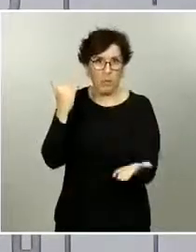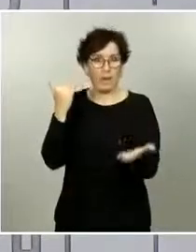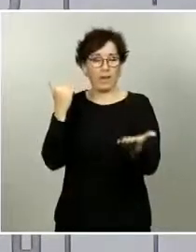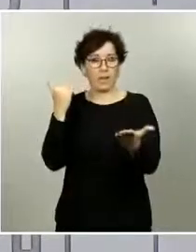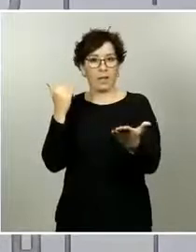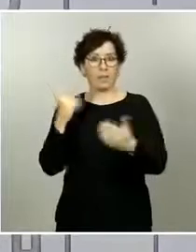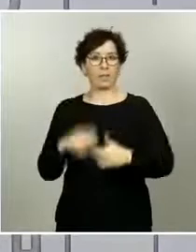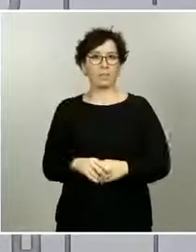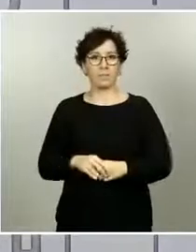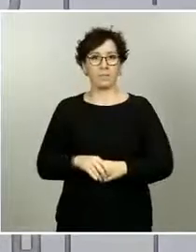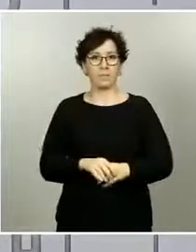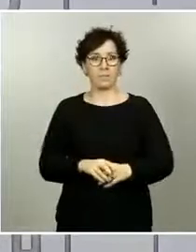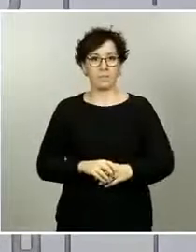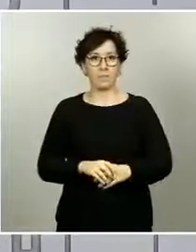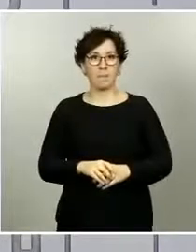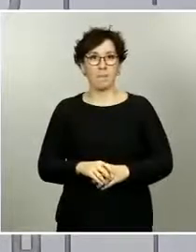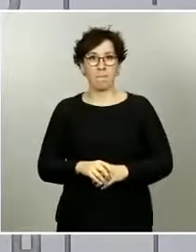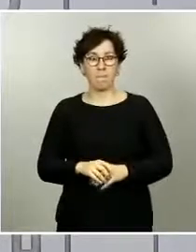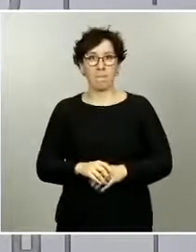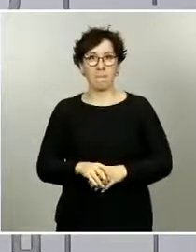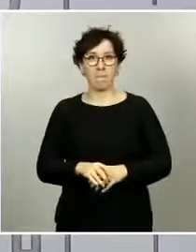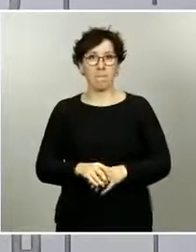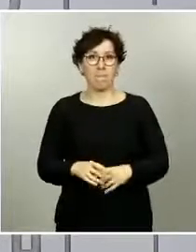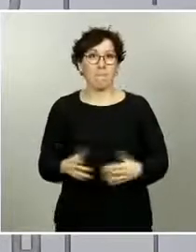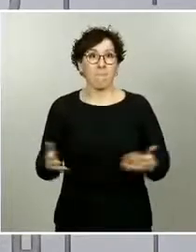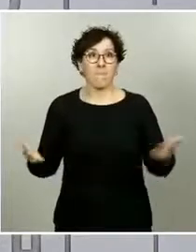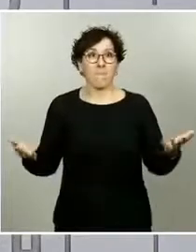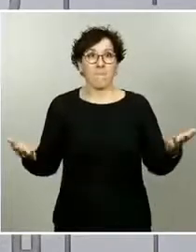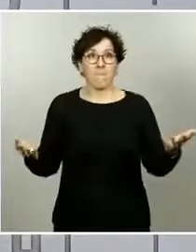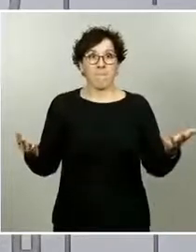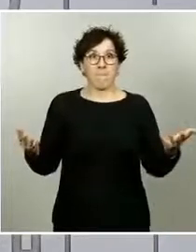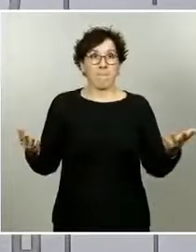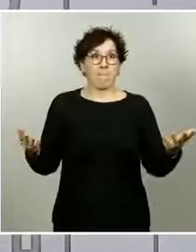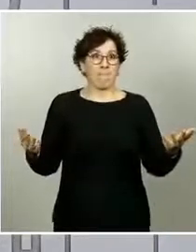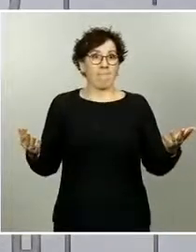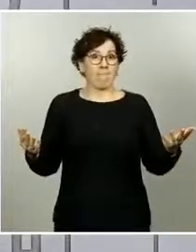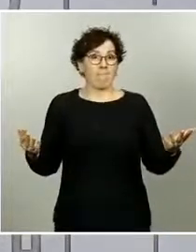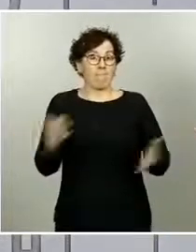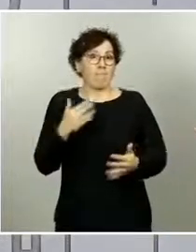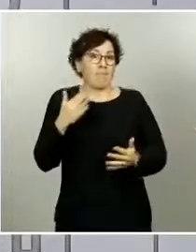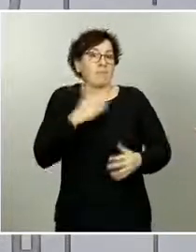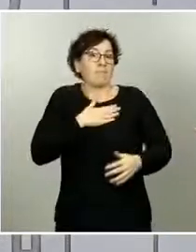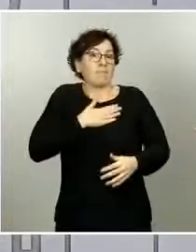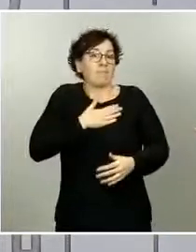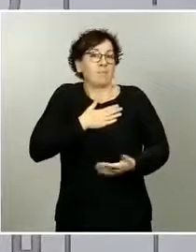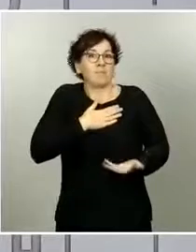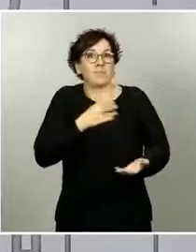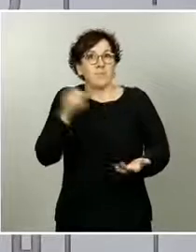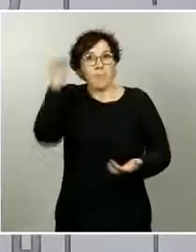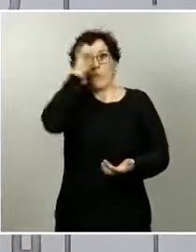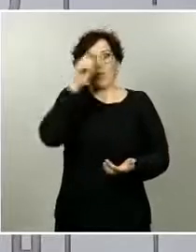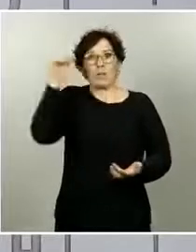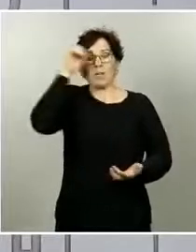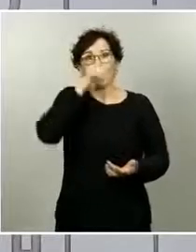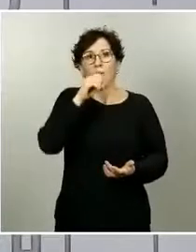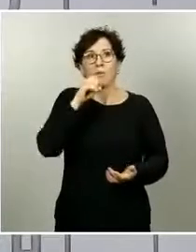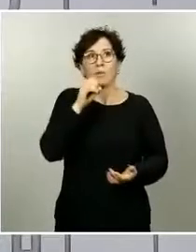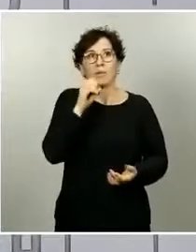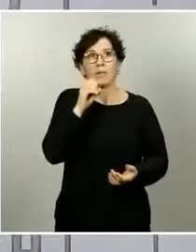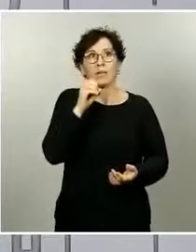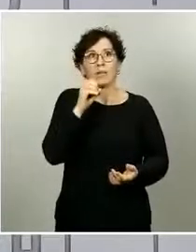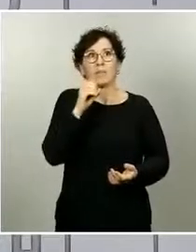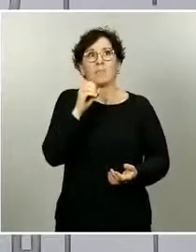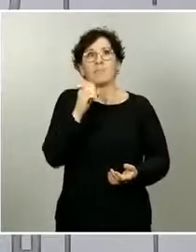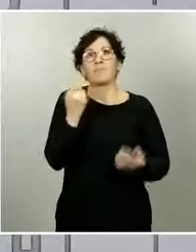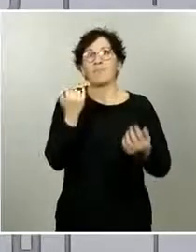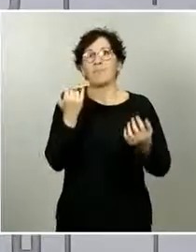esa persona tiene sintomatología, aunque con un porcentaje algo menor que las quirúrgicas. No tengo, esa es